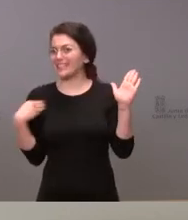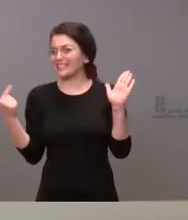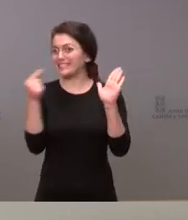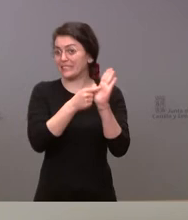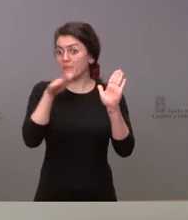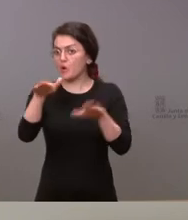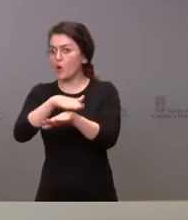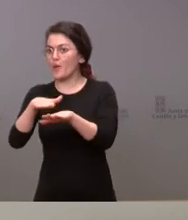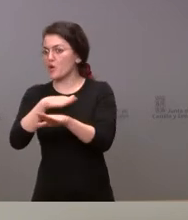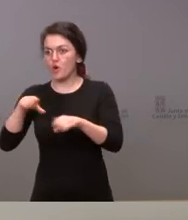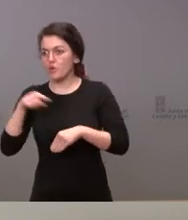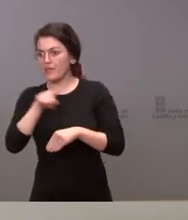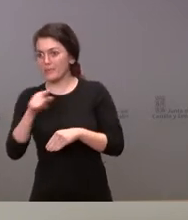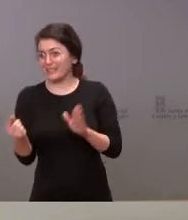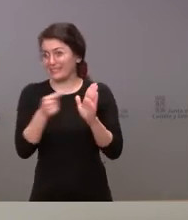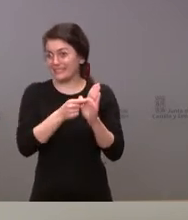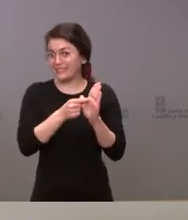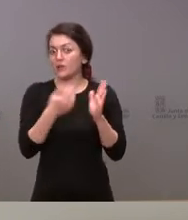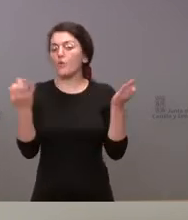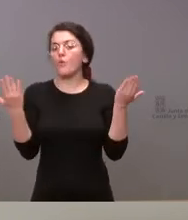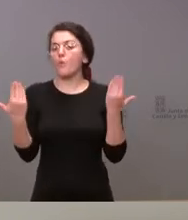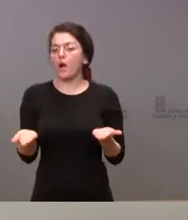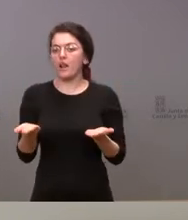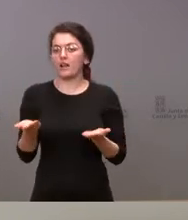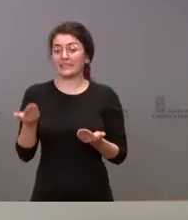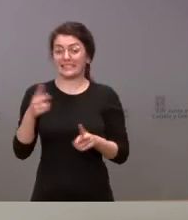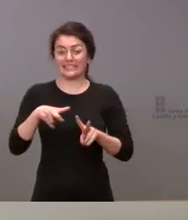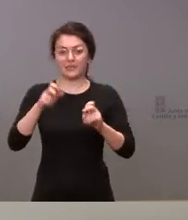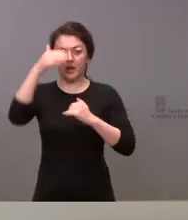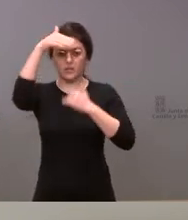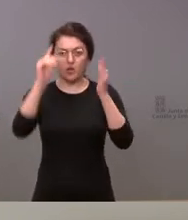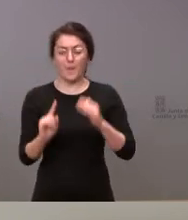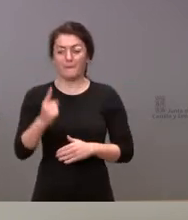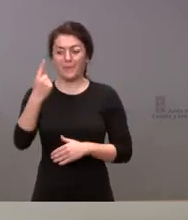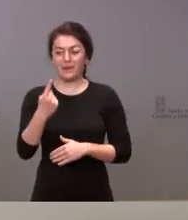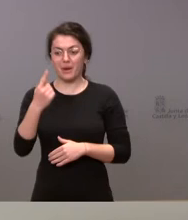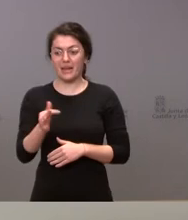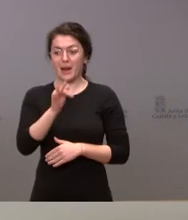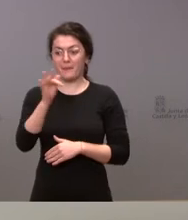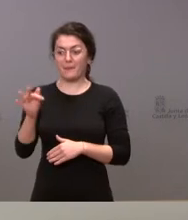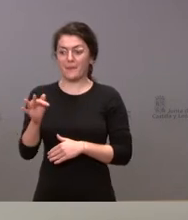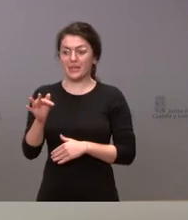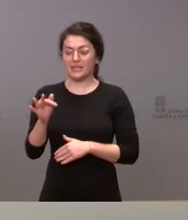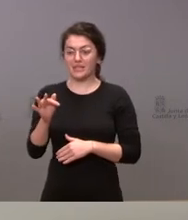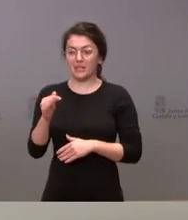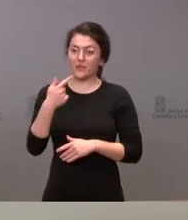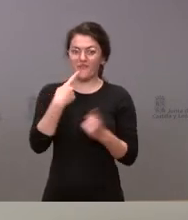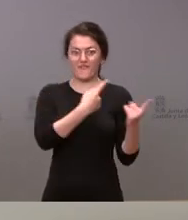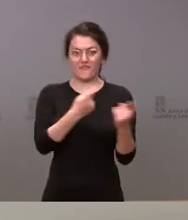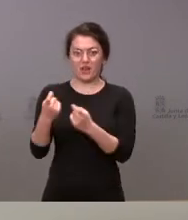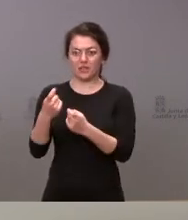de la atención primaria y de la carencia de los profesionales sanitarios que padecemos todas las comunidades autónomas.